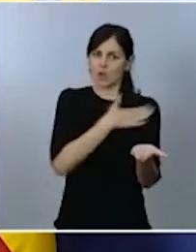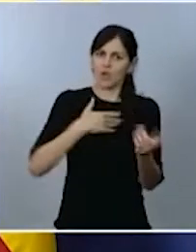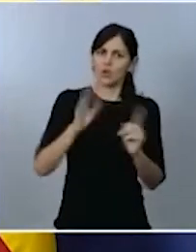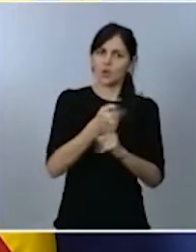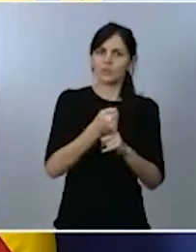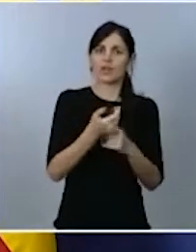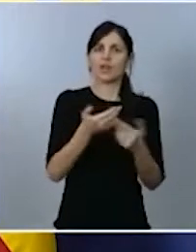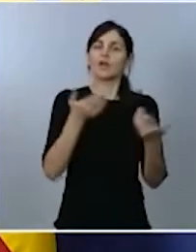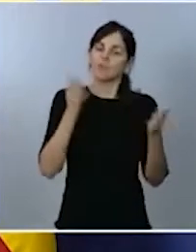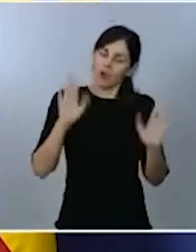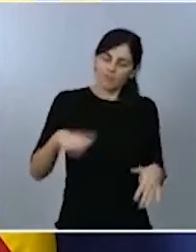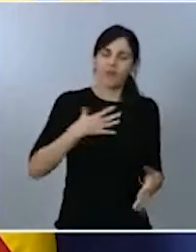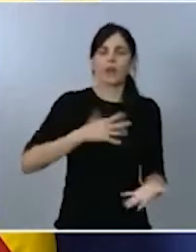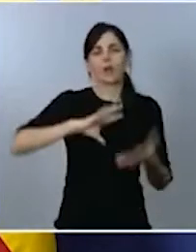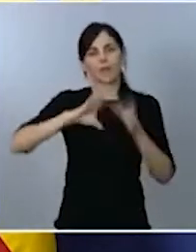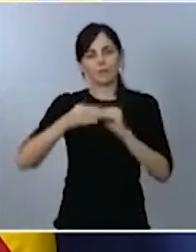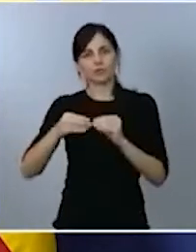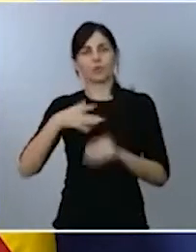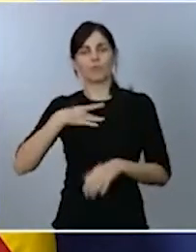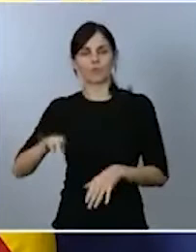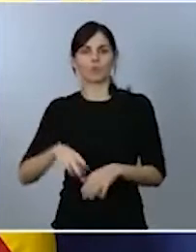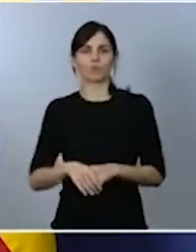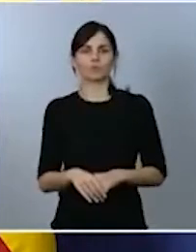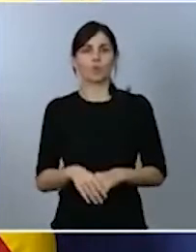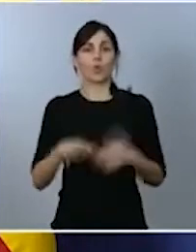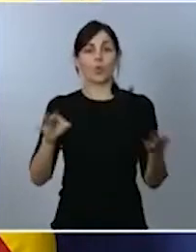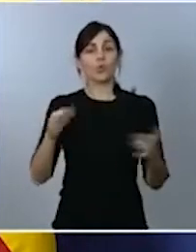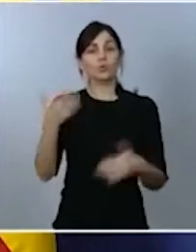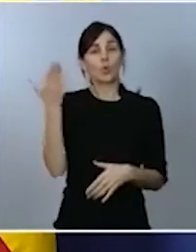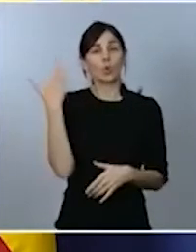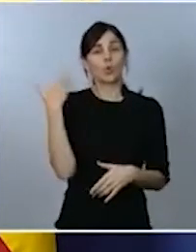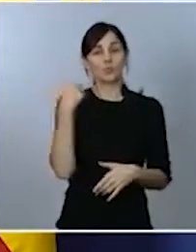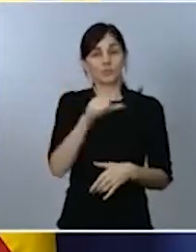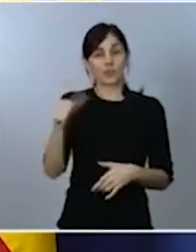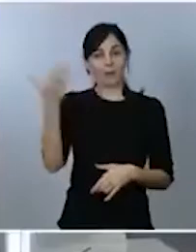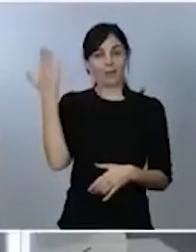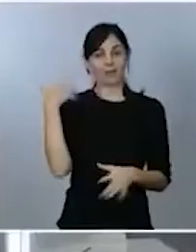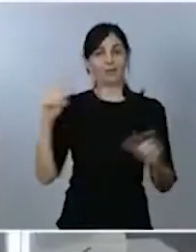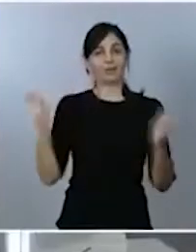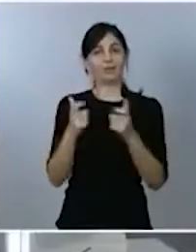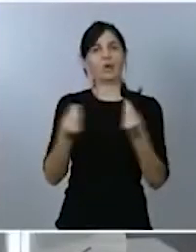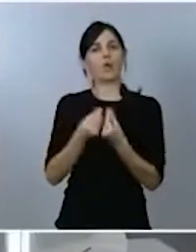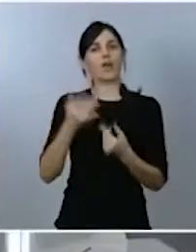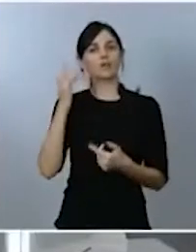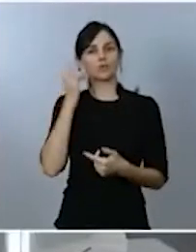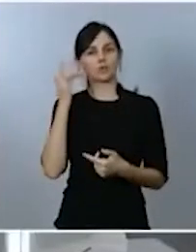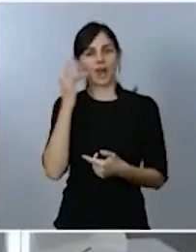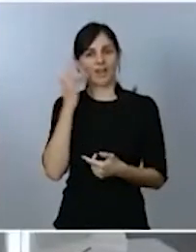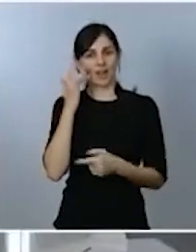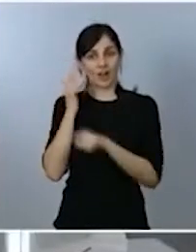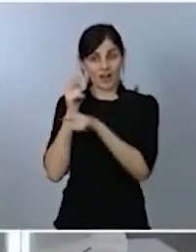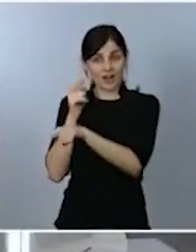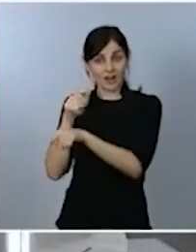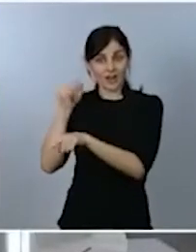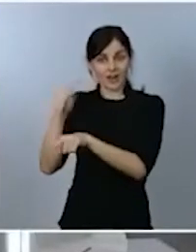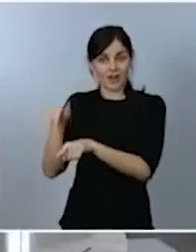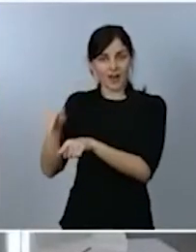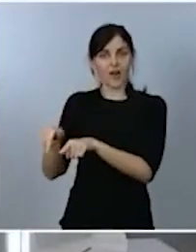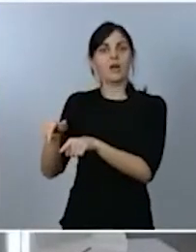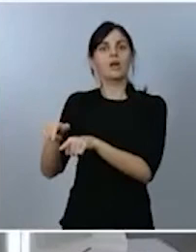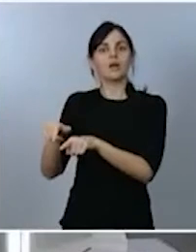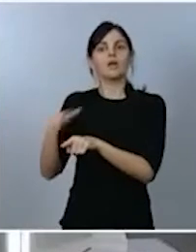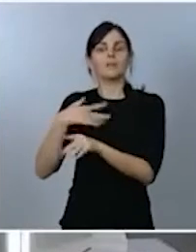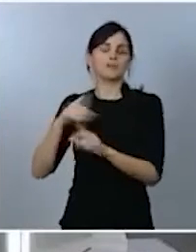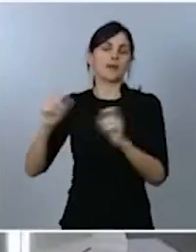Jesús Celada, la pasada semana cuando estuvimos reunidos con asociaciones de lesionados medulares y grandes